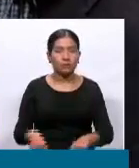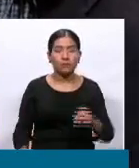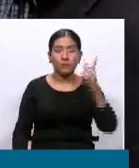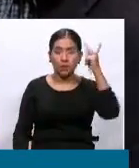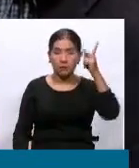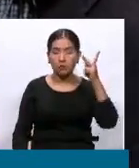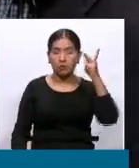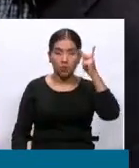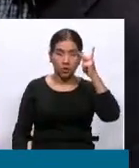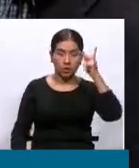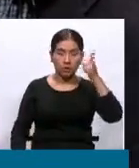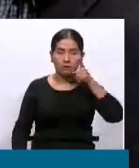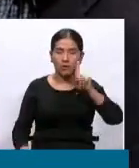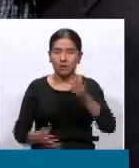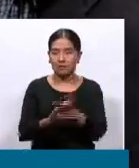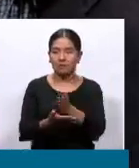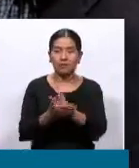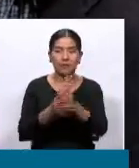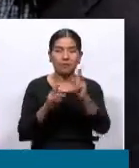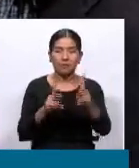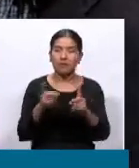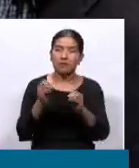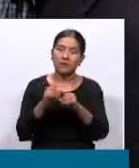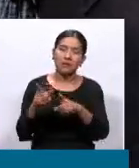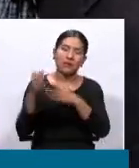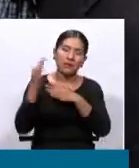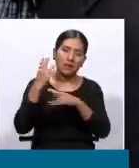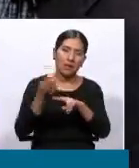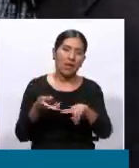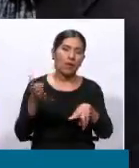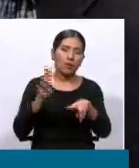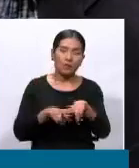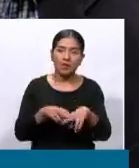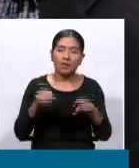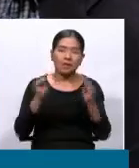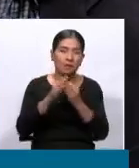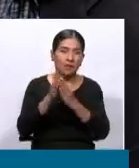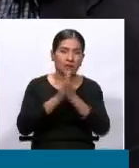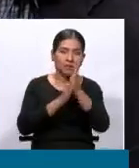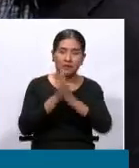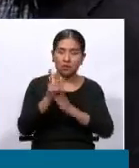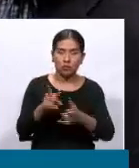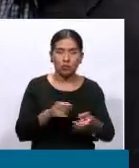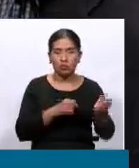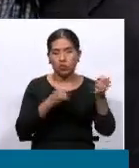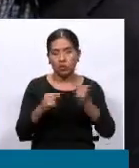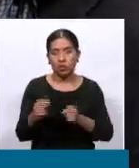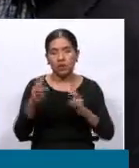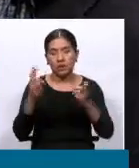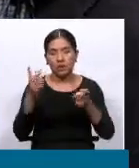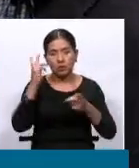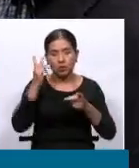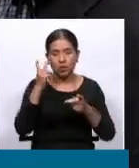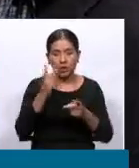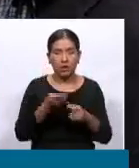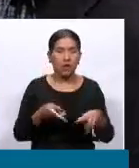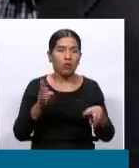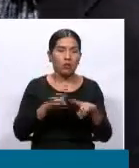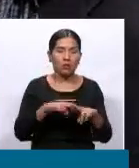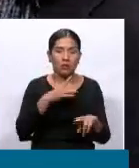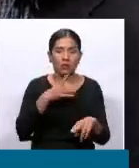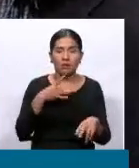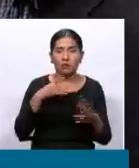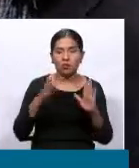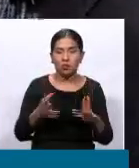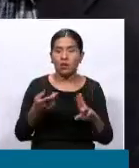redistribución de escaños, muchos piensan que Santa Cruz va a ganar un peso político impresionante en ambas cámaras del legislativo.